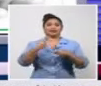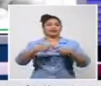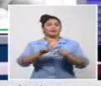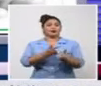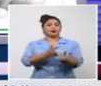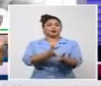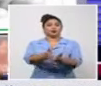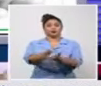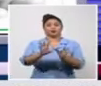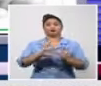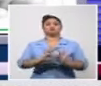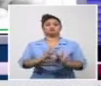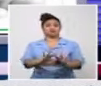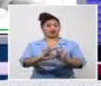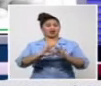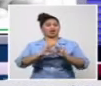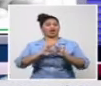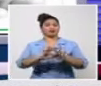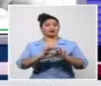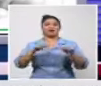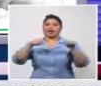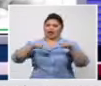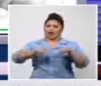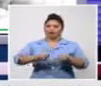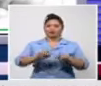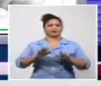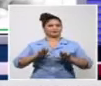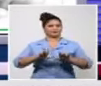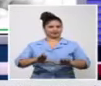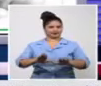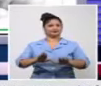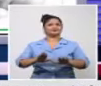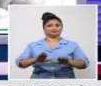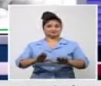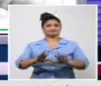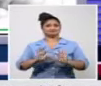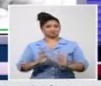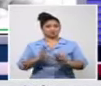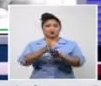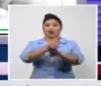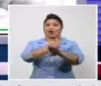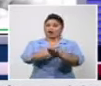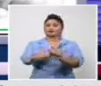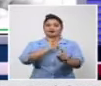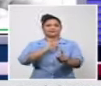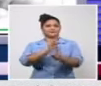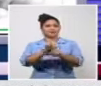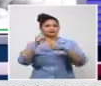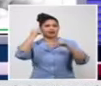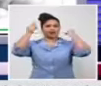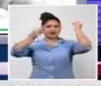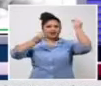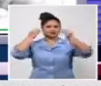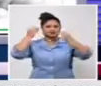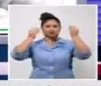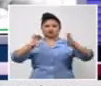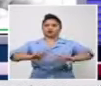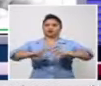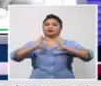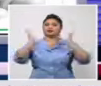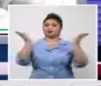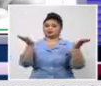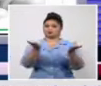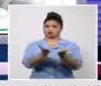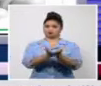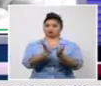compleja le proponemos hacer la pregunta pausa acostumbrada antes del análisis de la situación internacional debido al impacto de la COVID